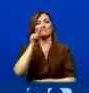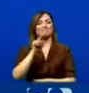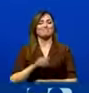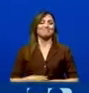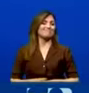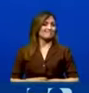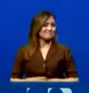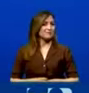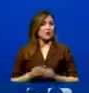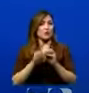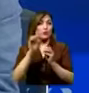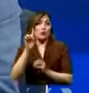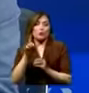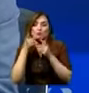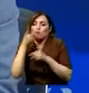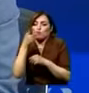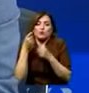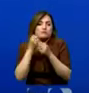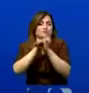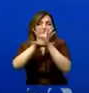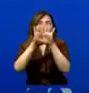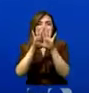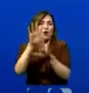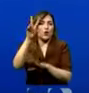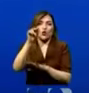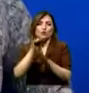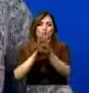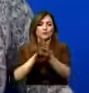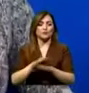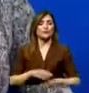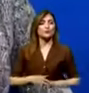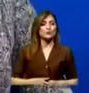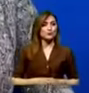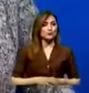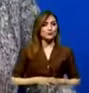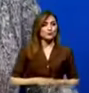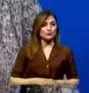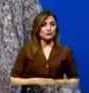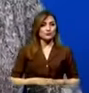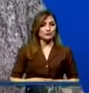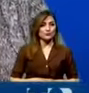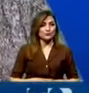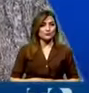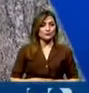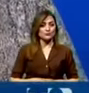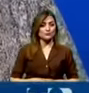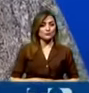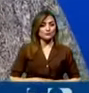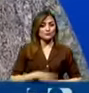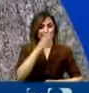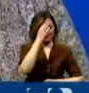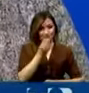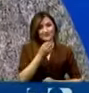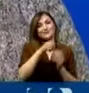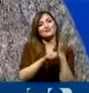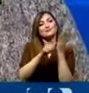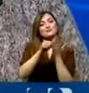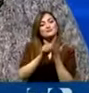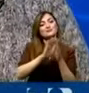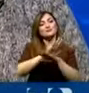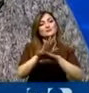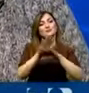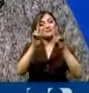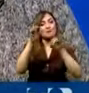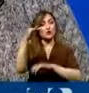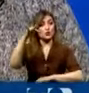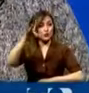PUNES. Tiene Liz una pregunta. Ministra, buenos días. Y cuando usted dice Pachacuti, ¿se refiere al ala rebelde incluida o esa